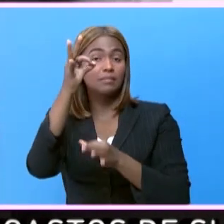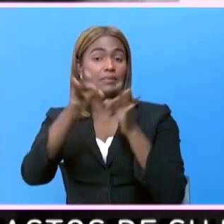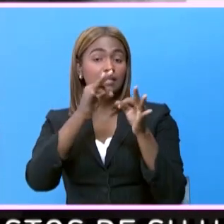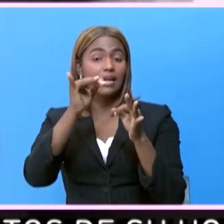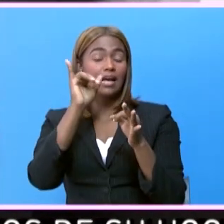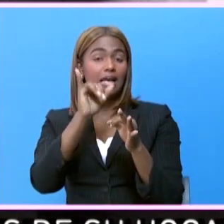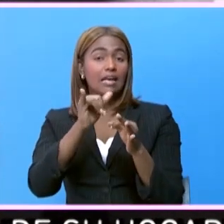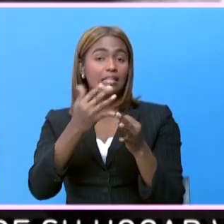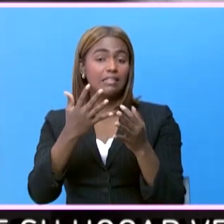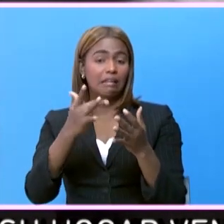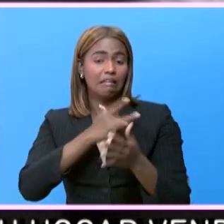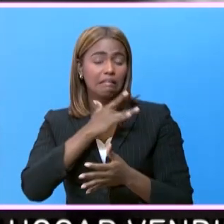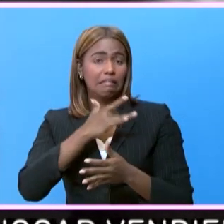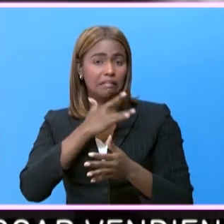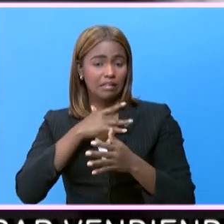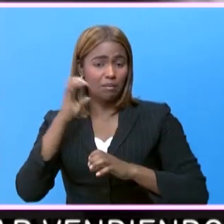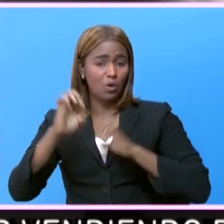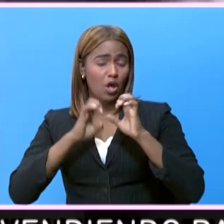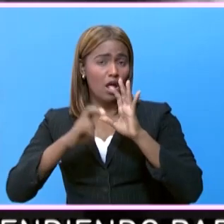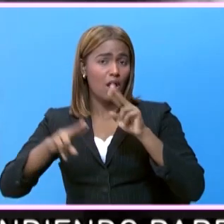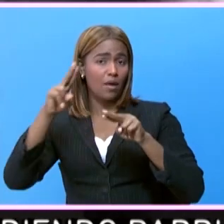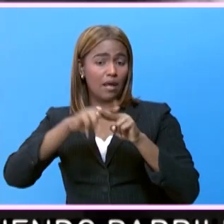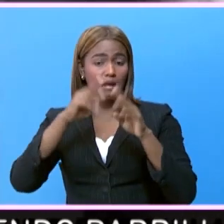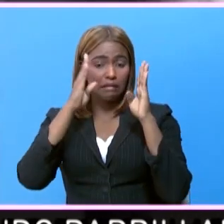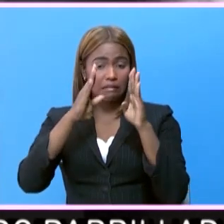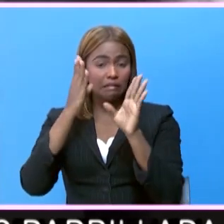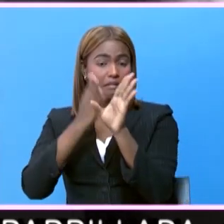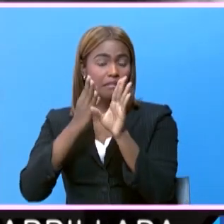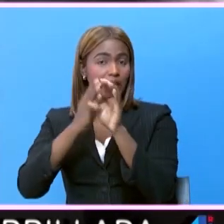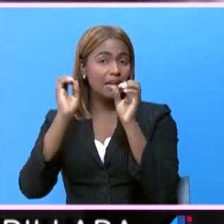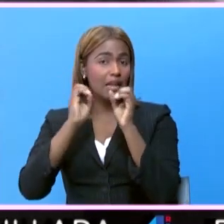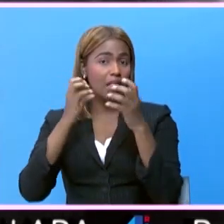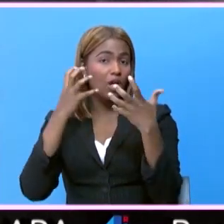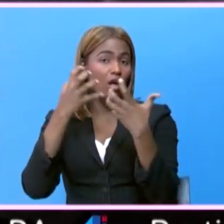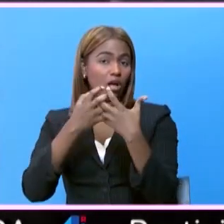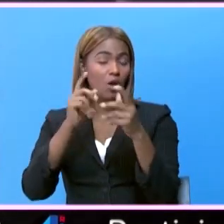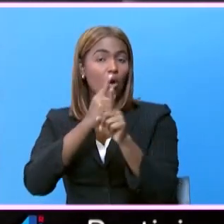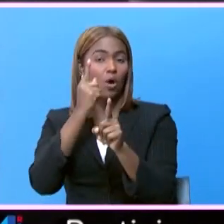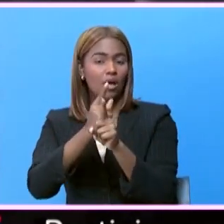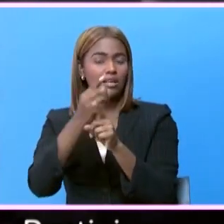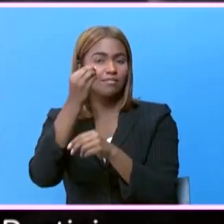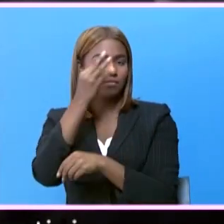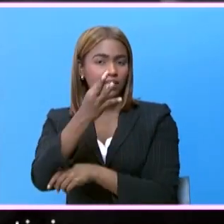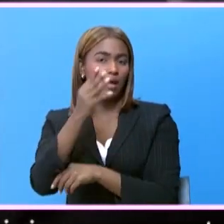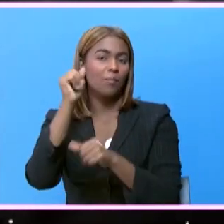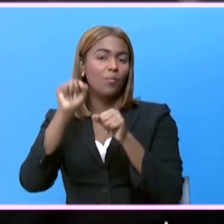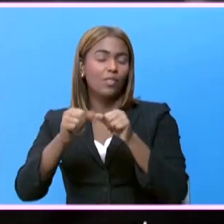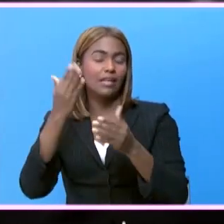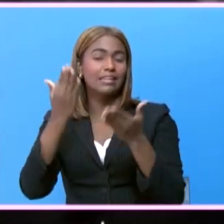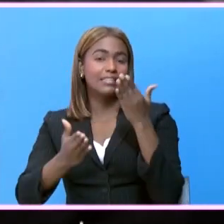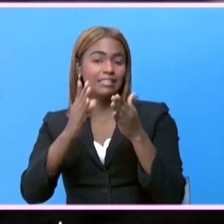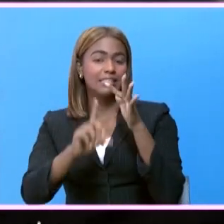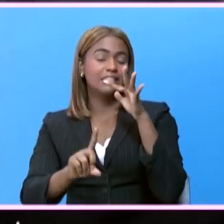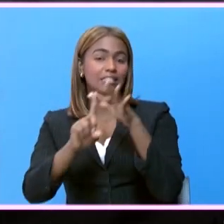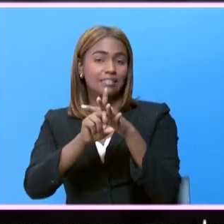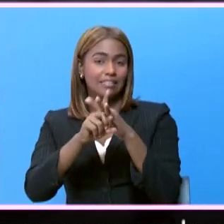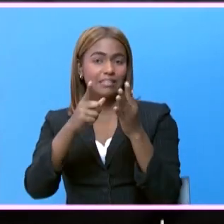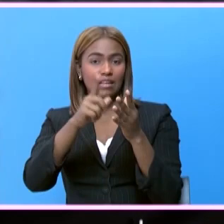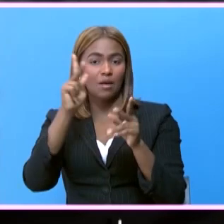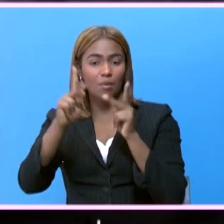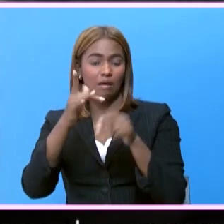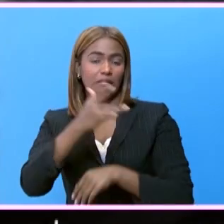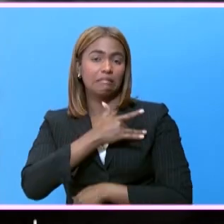que esta alteración del estado emocional, sin asistencia terapéutica adecuada como válvula de escape, puede desembocar en la